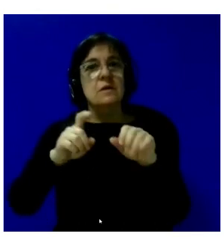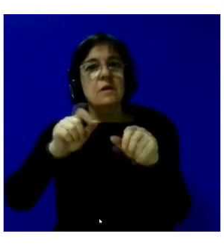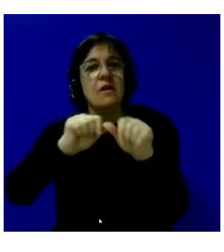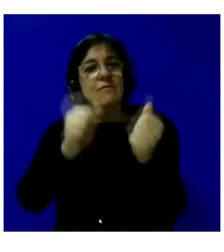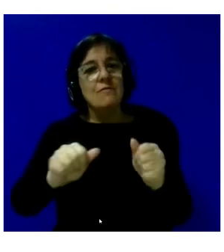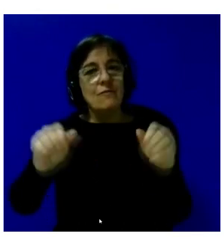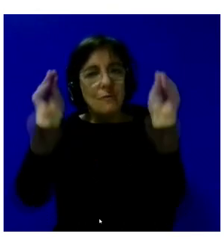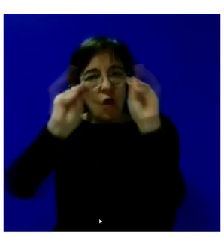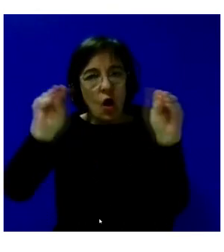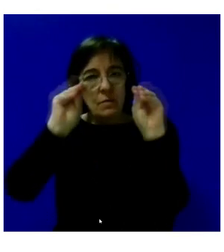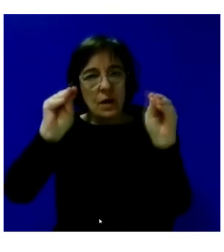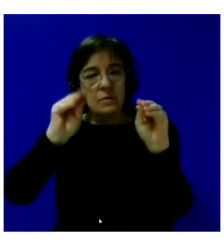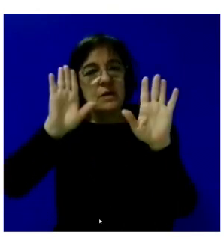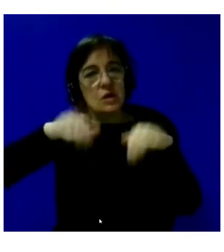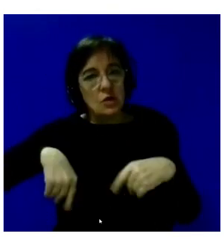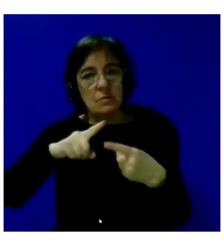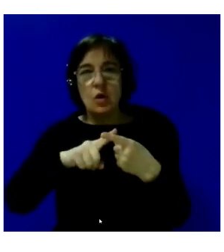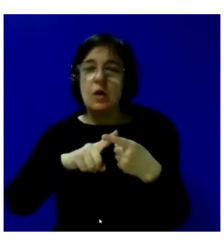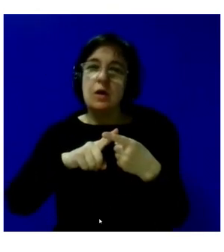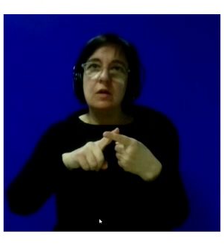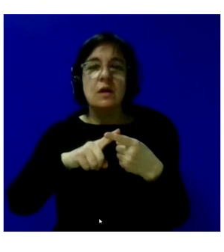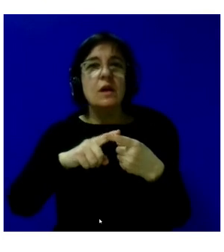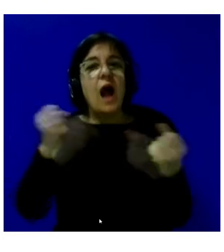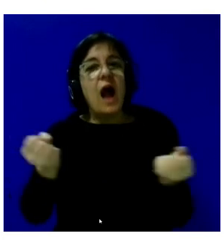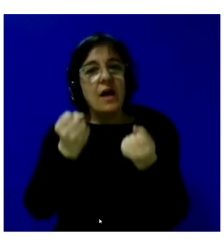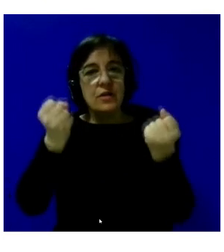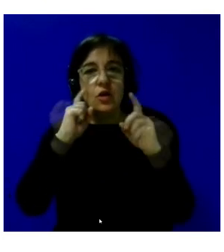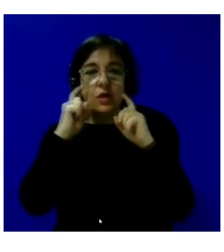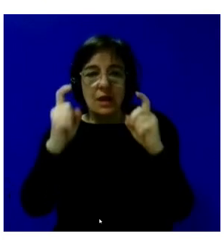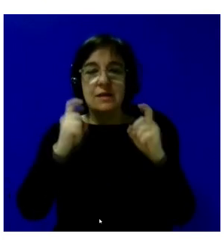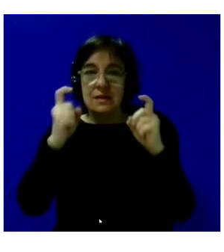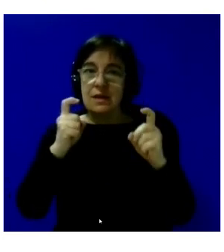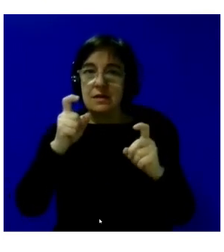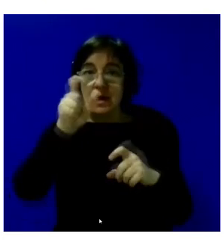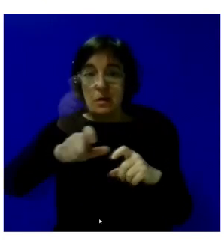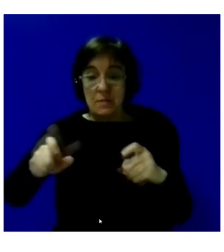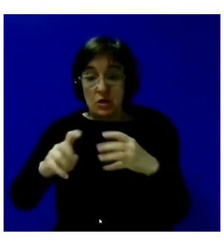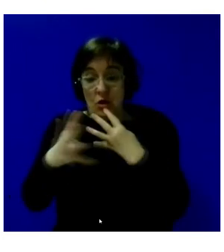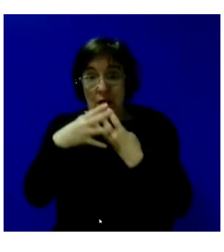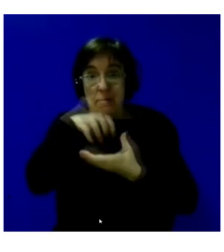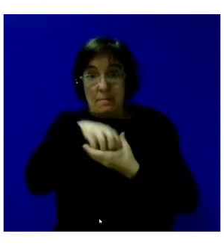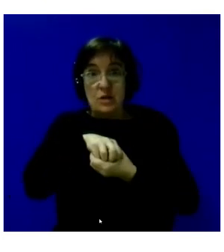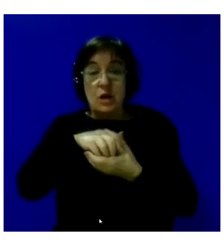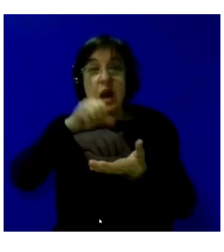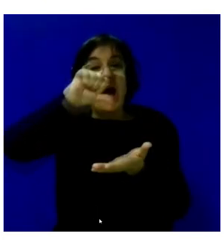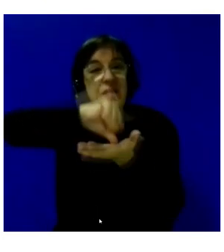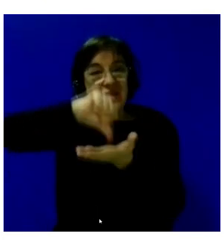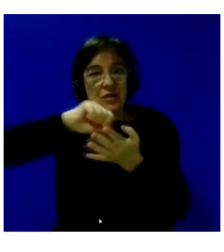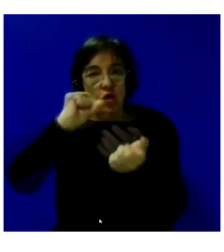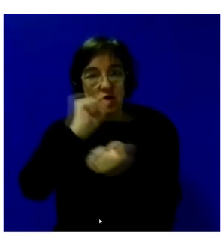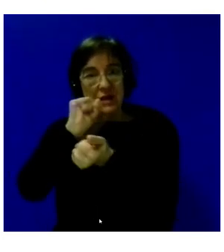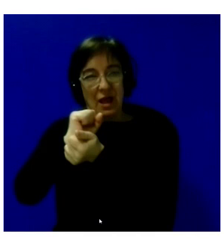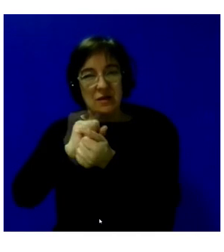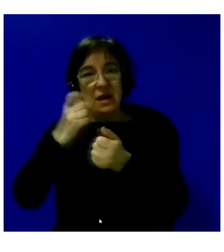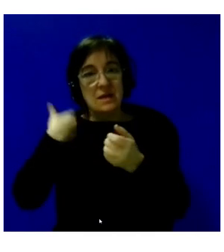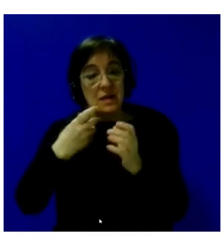y, última y también como última acción, intentamos que las personas en prisión, tanto en los centros penitenciarios como una